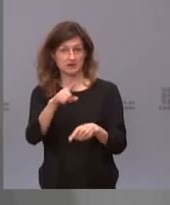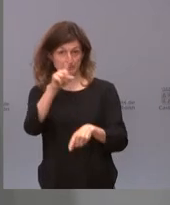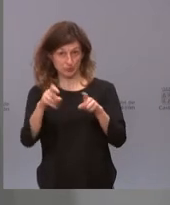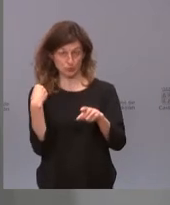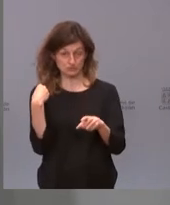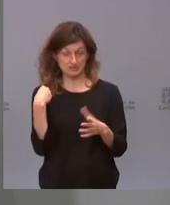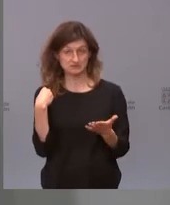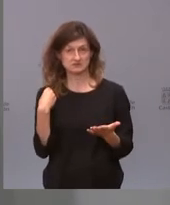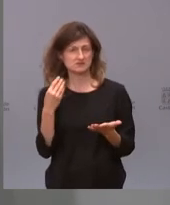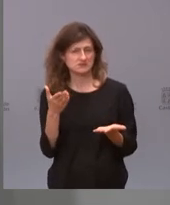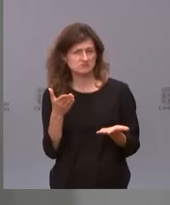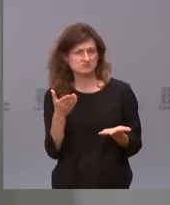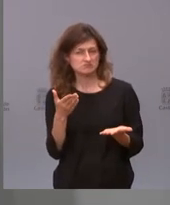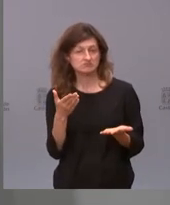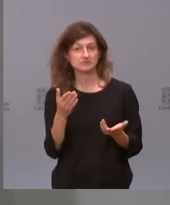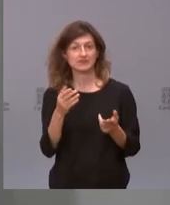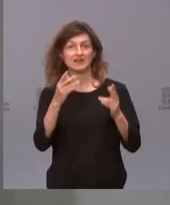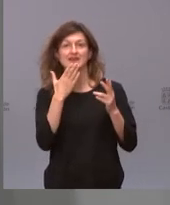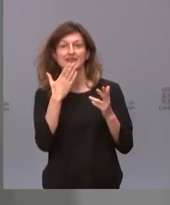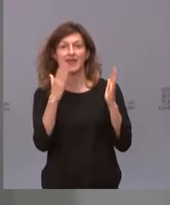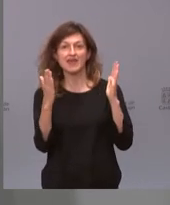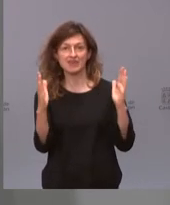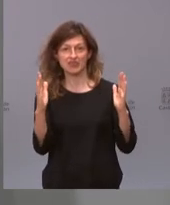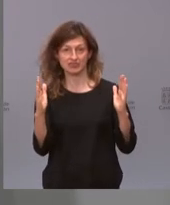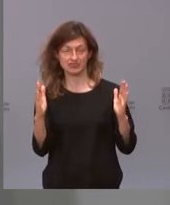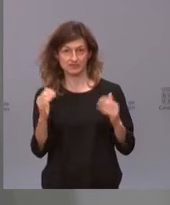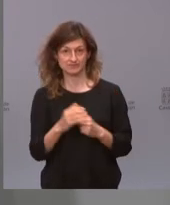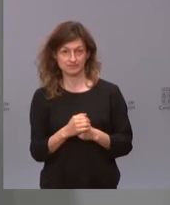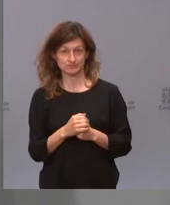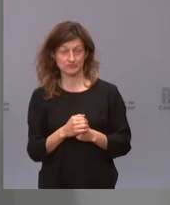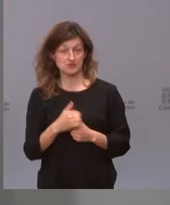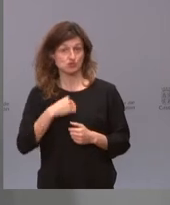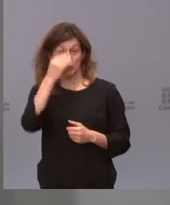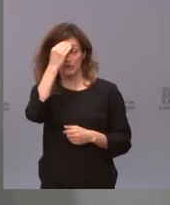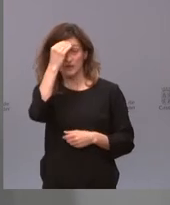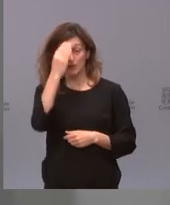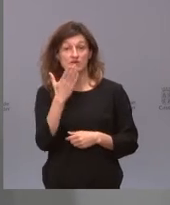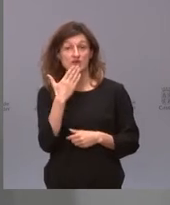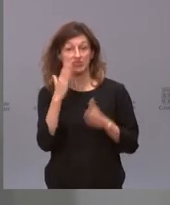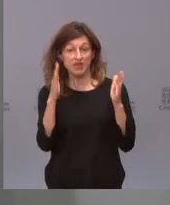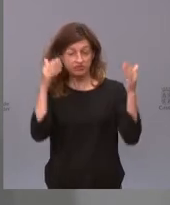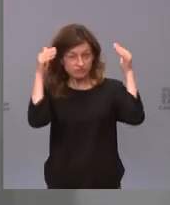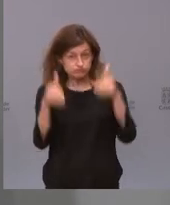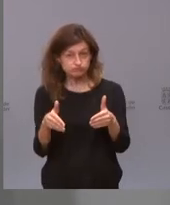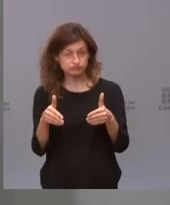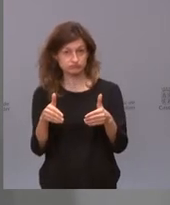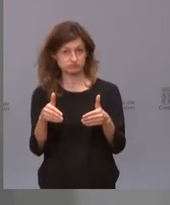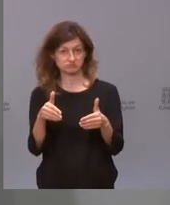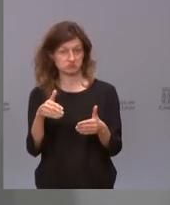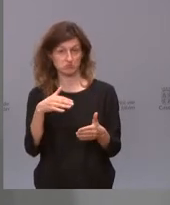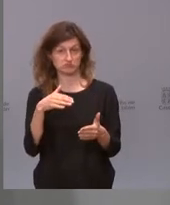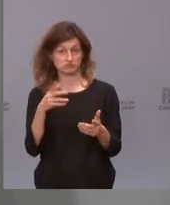era… Sobre el rango de edad. Yo creo que el rango de edad es aplicable,